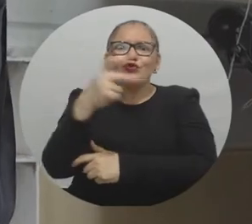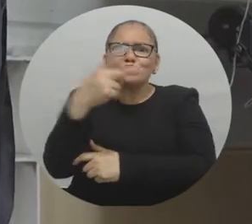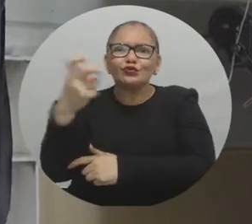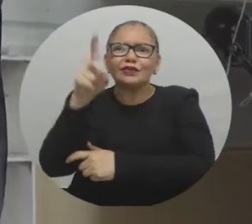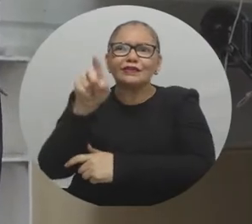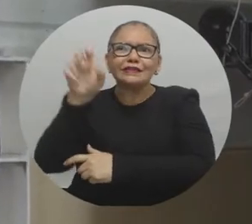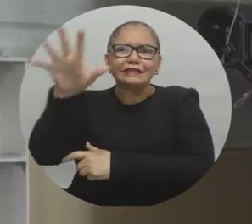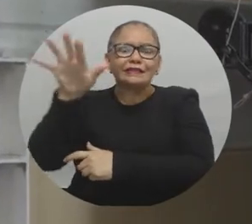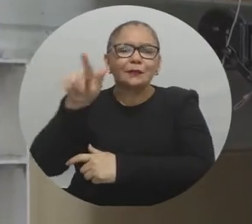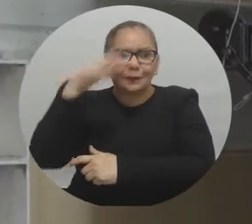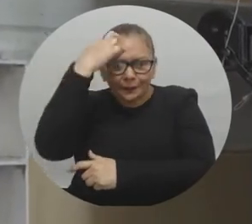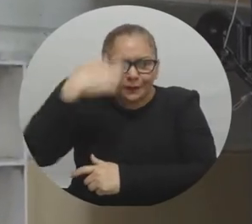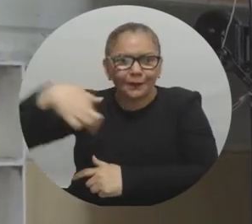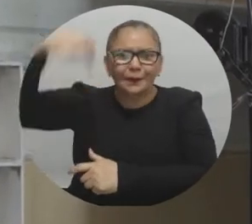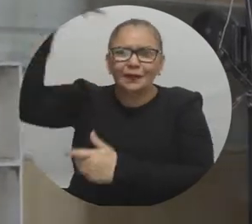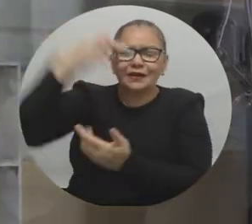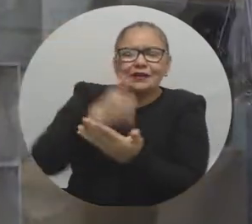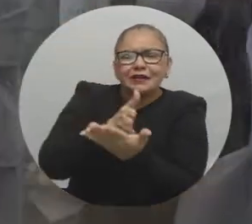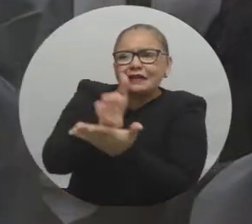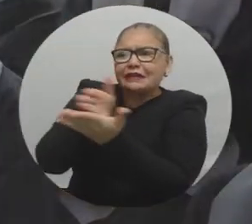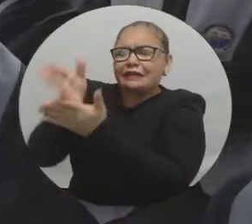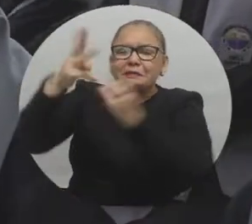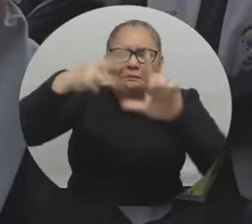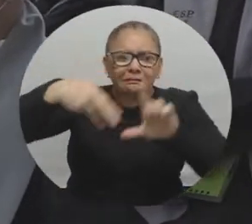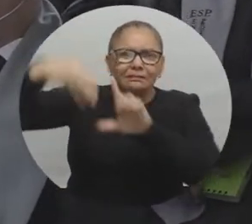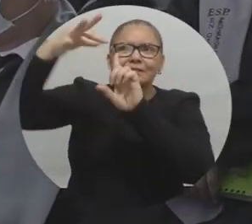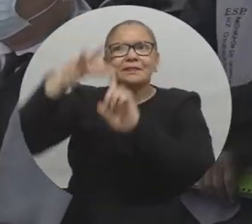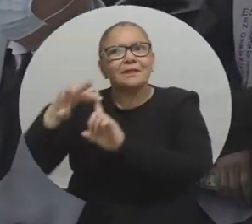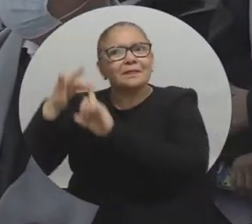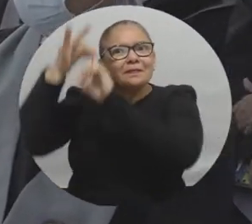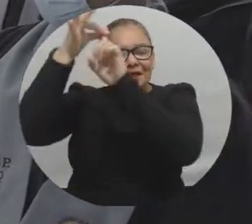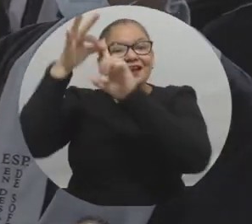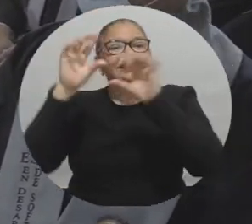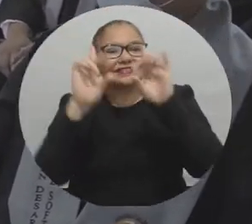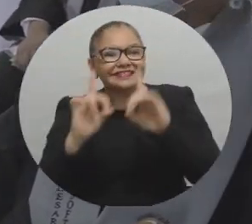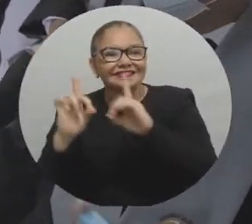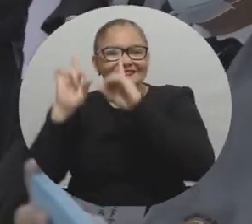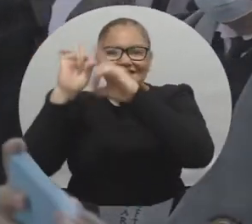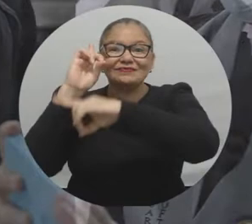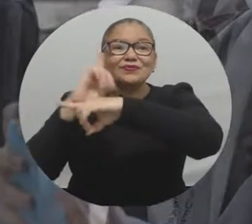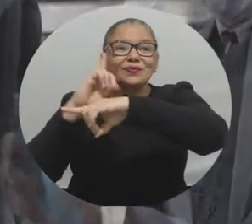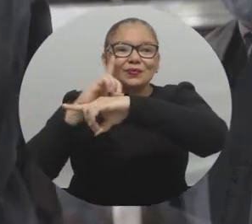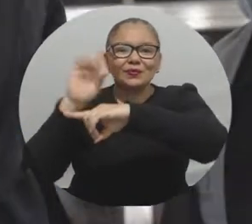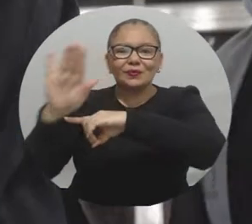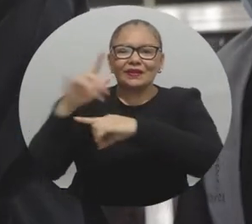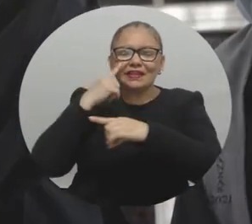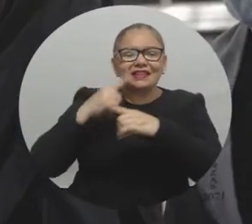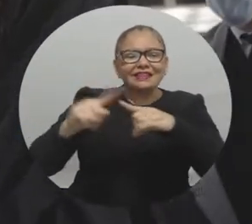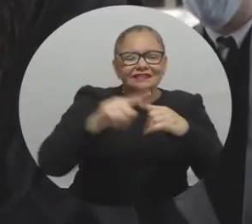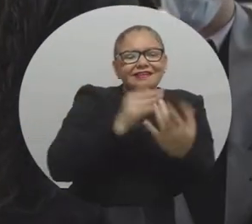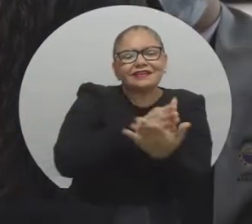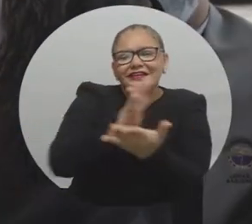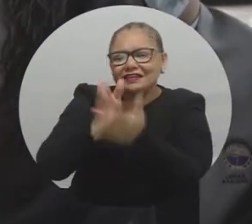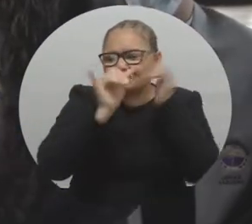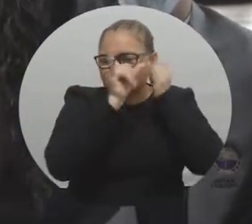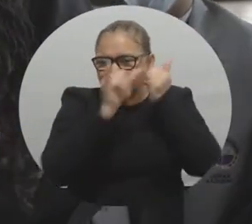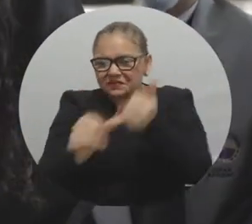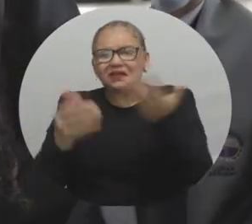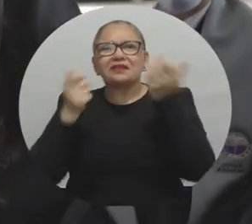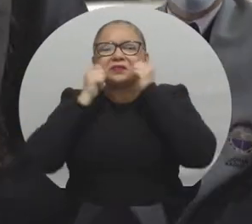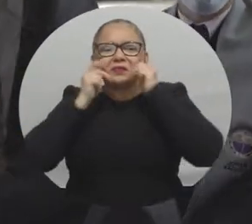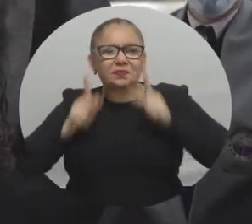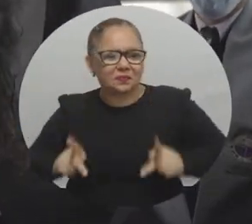profesionales que obtuvieron sus títulos de especialistas, magísteres y doctores de diversas áreas del conocimiento de las facultades de